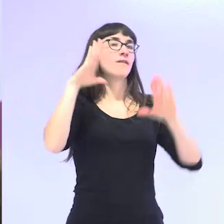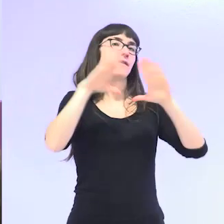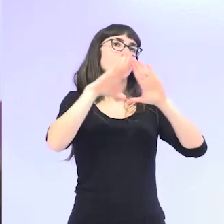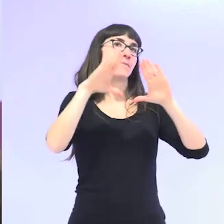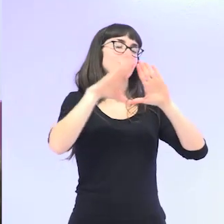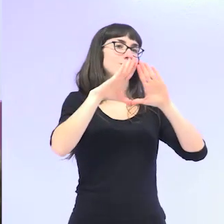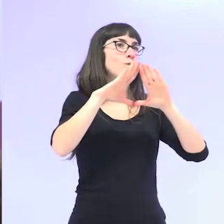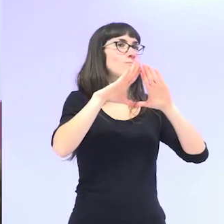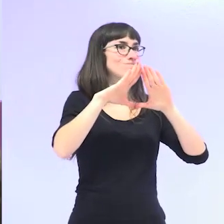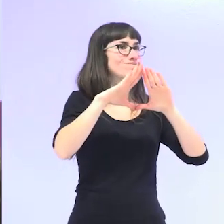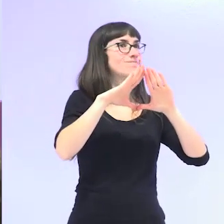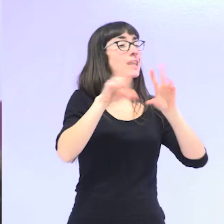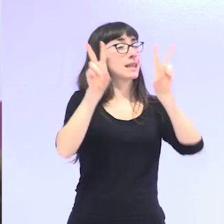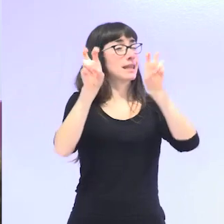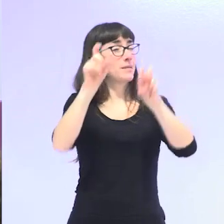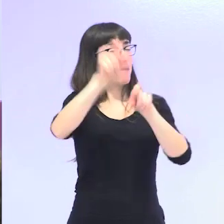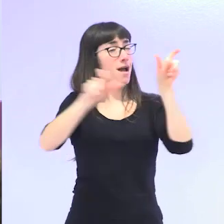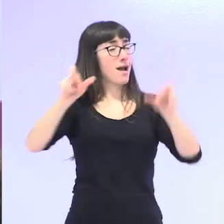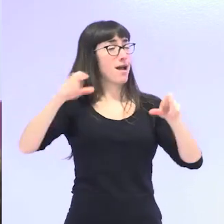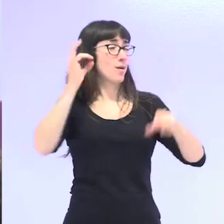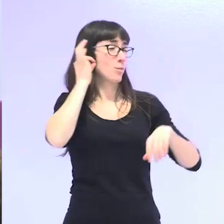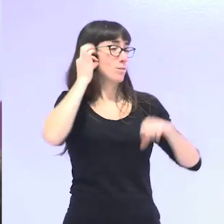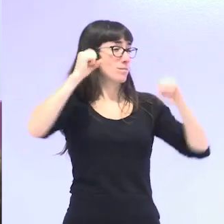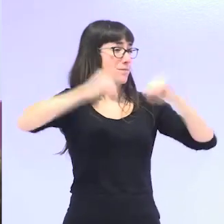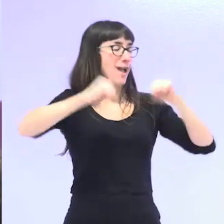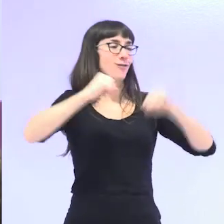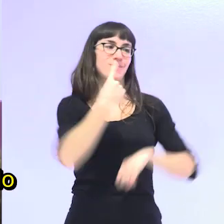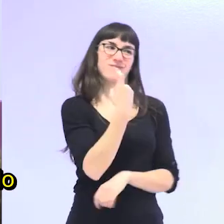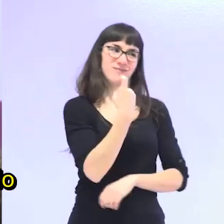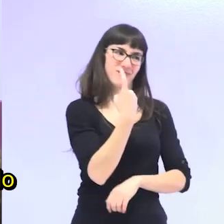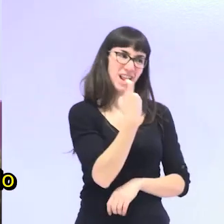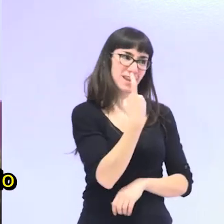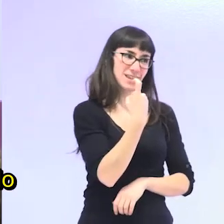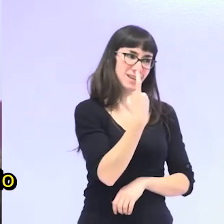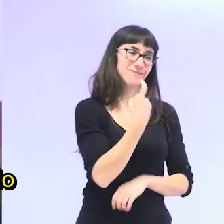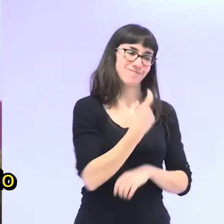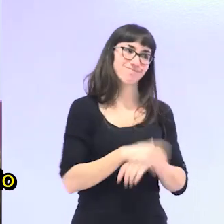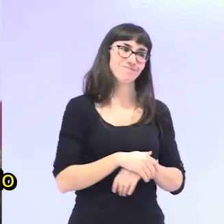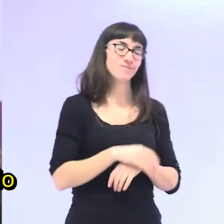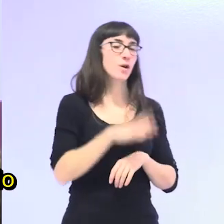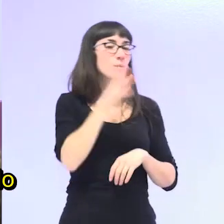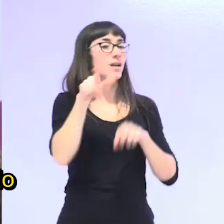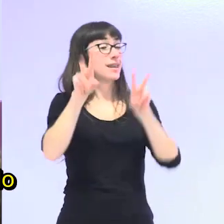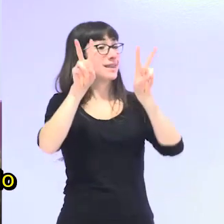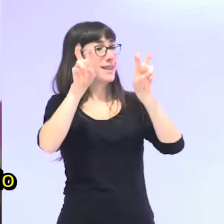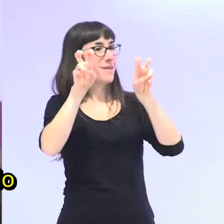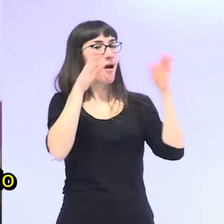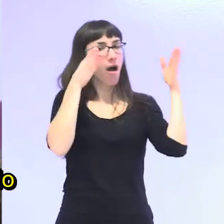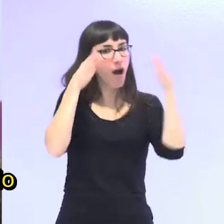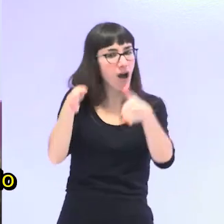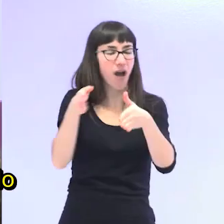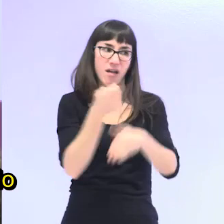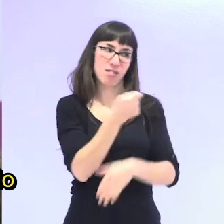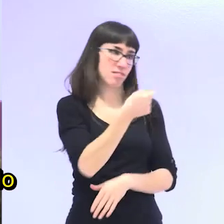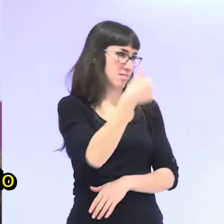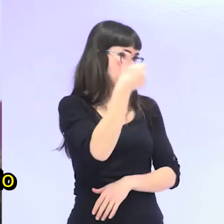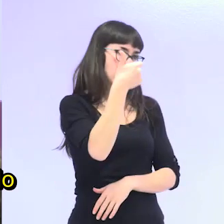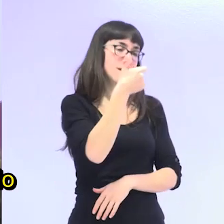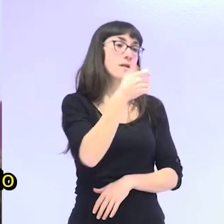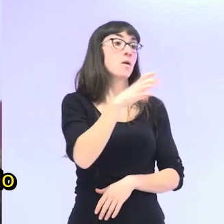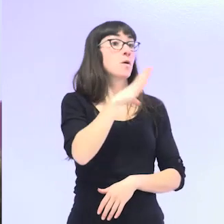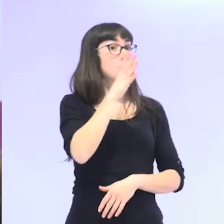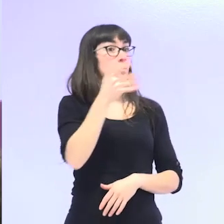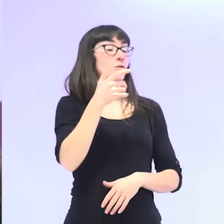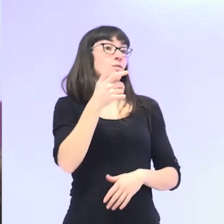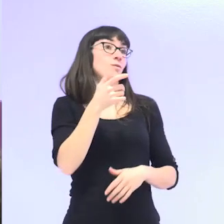tiene un déficit respecto a las mujeres mayores. Es un tema del que apenas se ha ocupado y es curioso que así